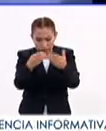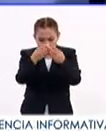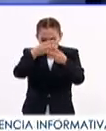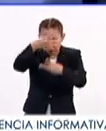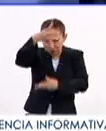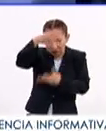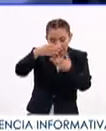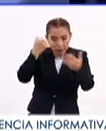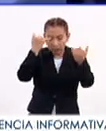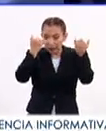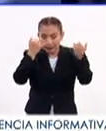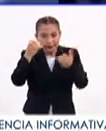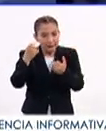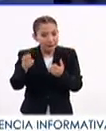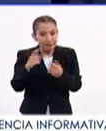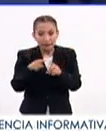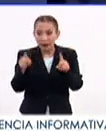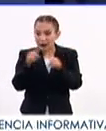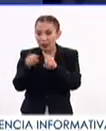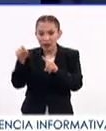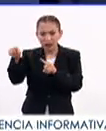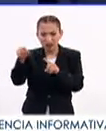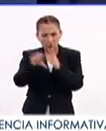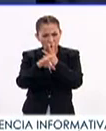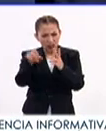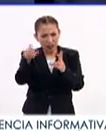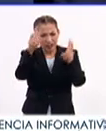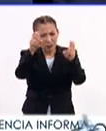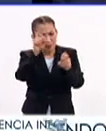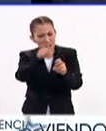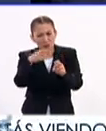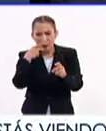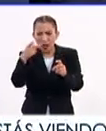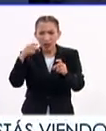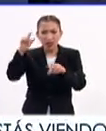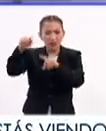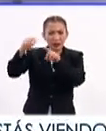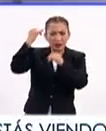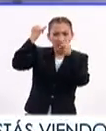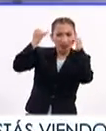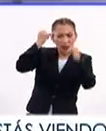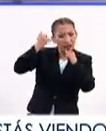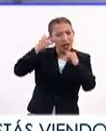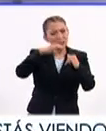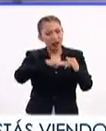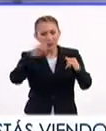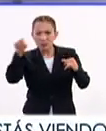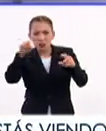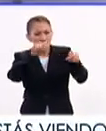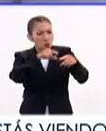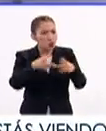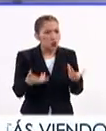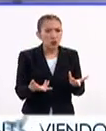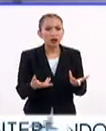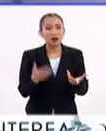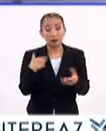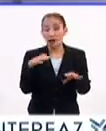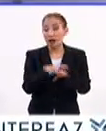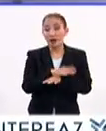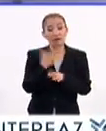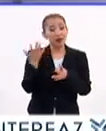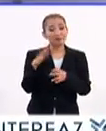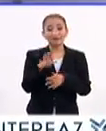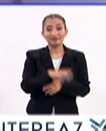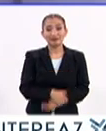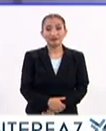están dando esta idea de multiplicidad, de muchos mundos posibles que convivan. Entonces, esto sin duda alguna cambia todos